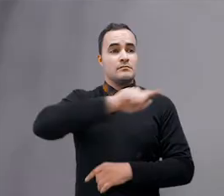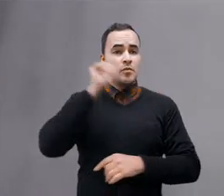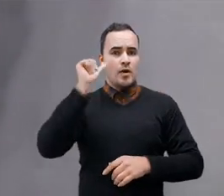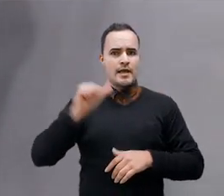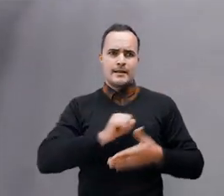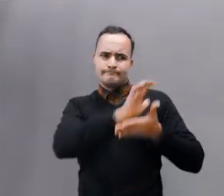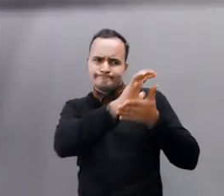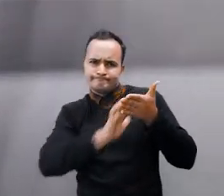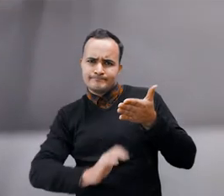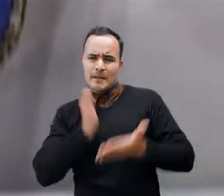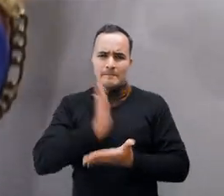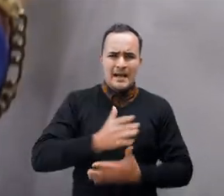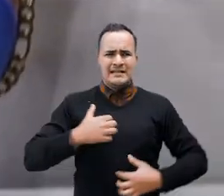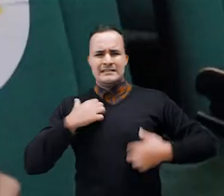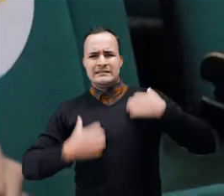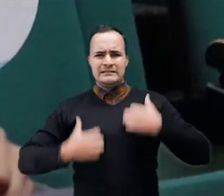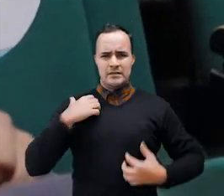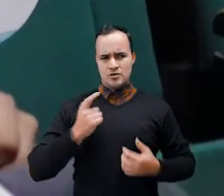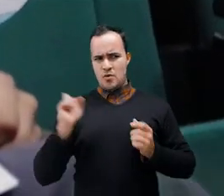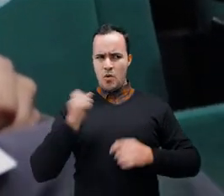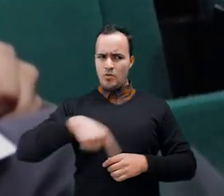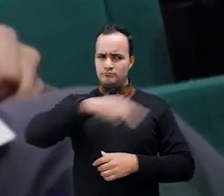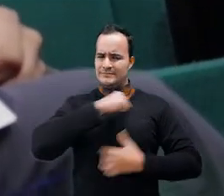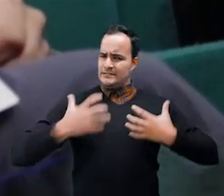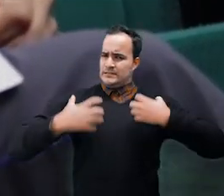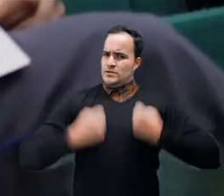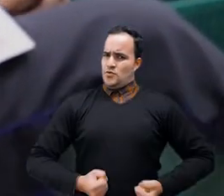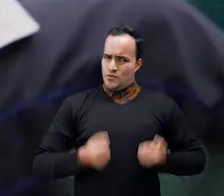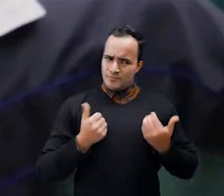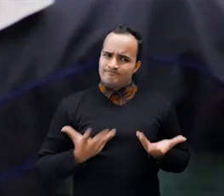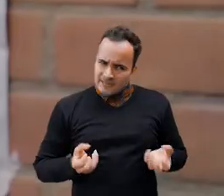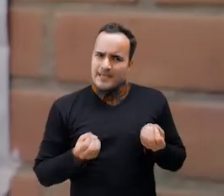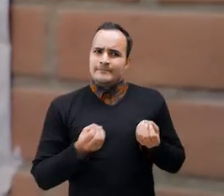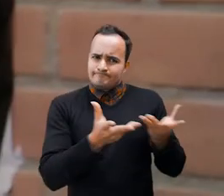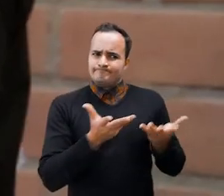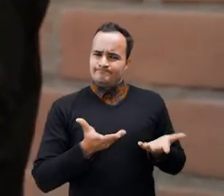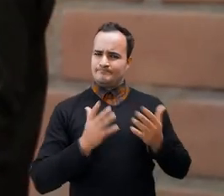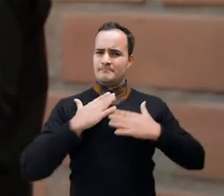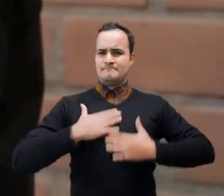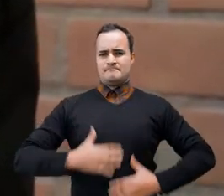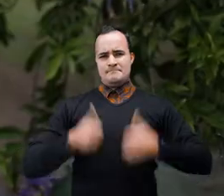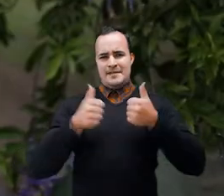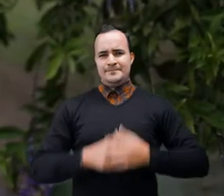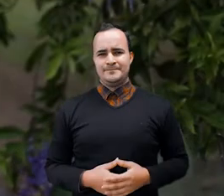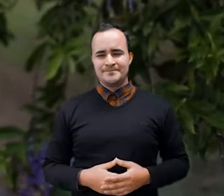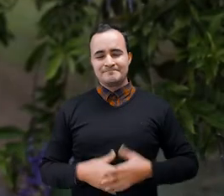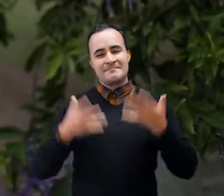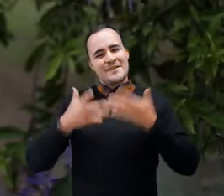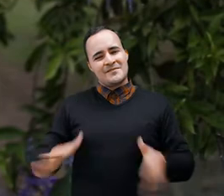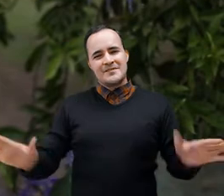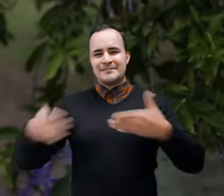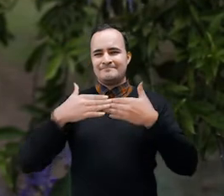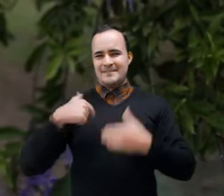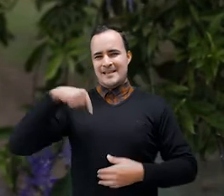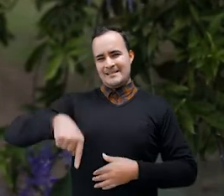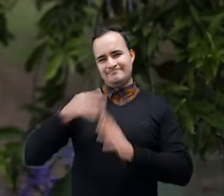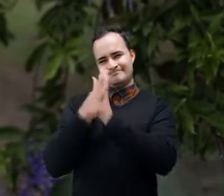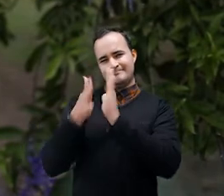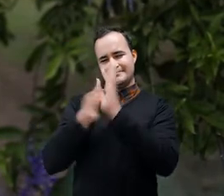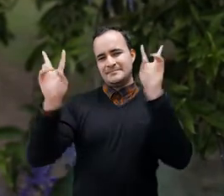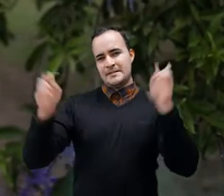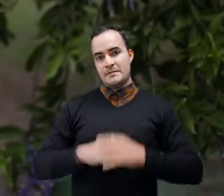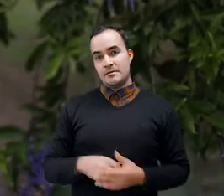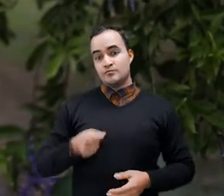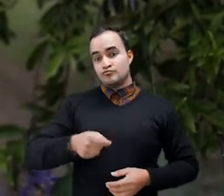las mujeres en sus desplazamientos y disminuir las sensaciones de peligro, temor e incertidumbre. Terminamos otra emisión de Medellín